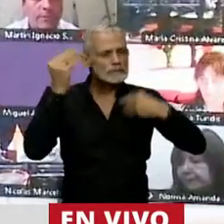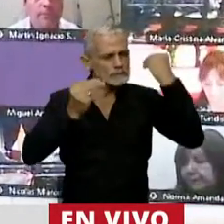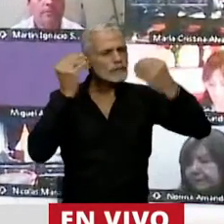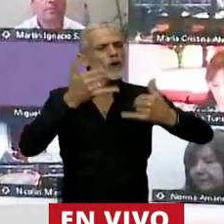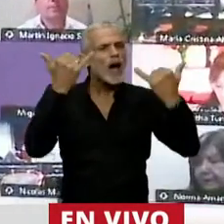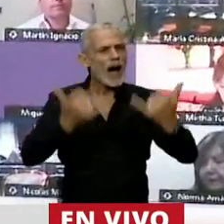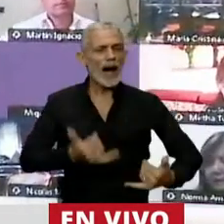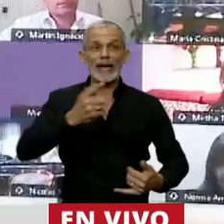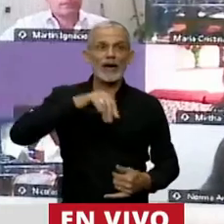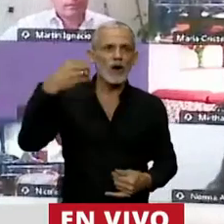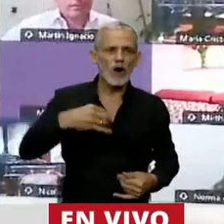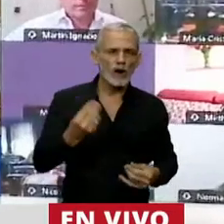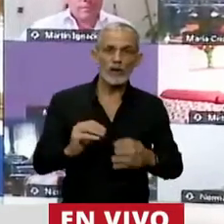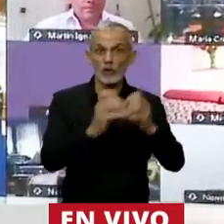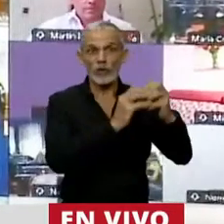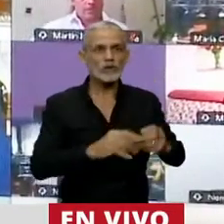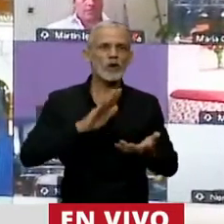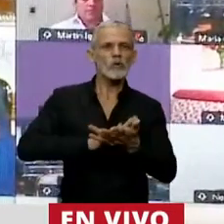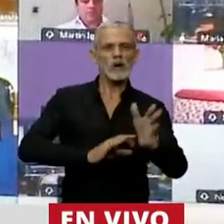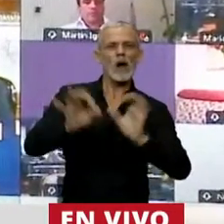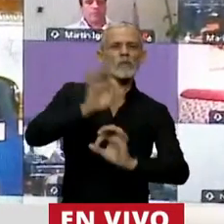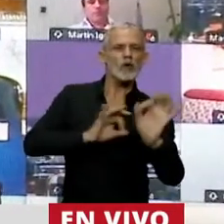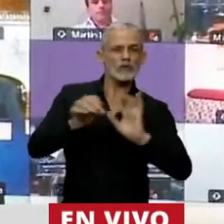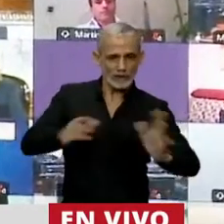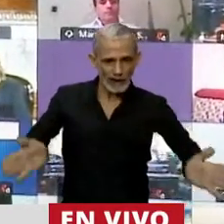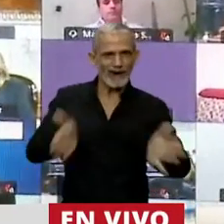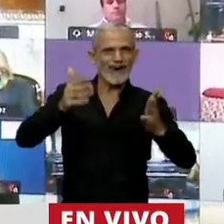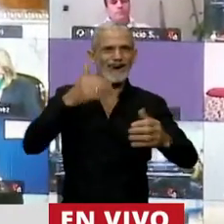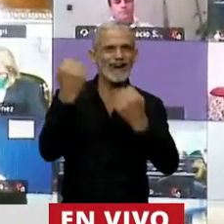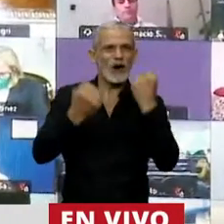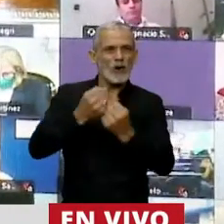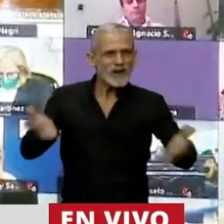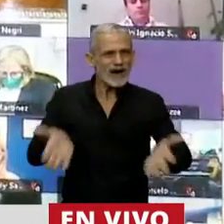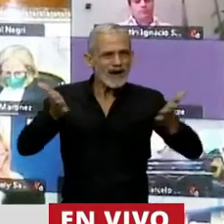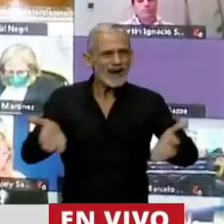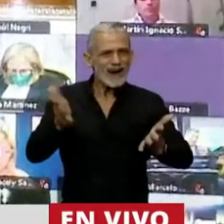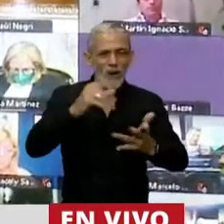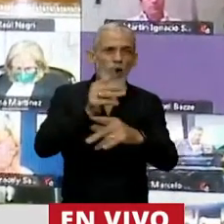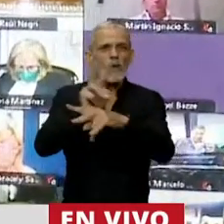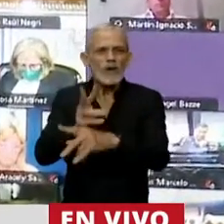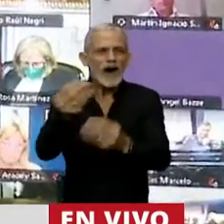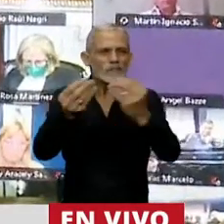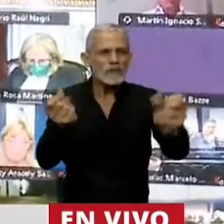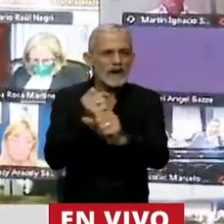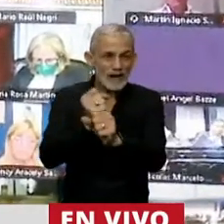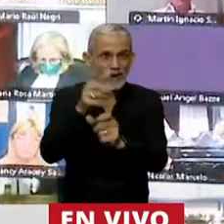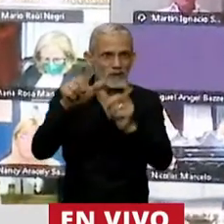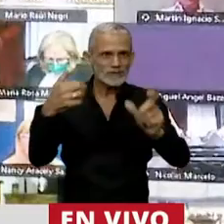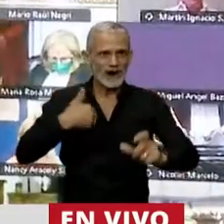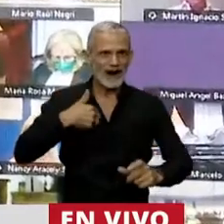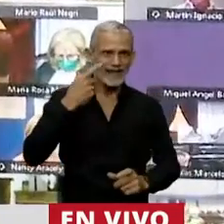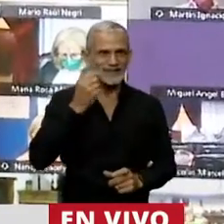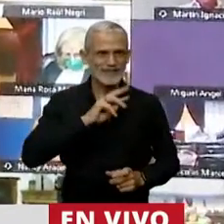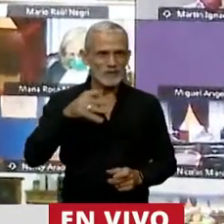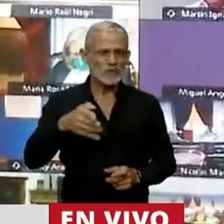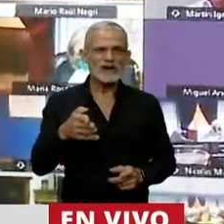preocupa que hoy, en lugar de estar debatiendo proyectos que busquen reactivar la economía y preservar los puestos de trabajo de los argentinos,